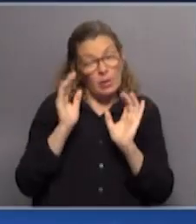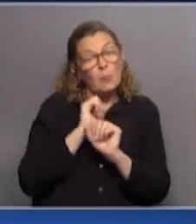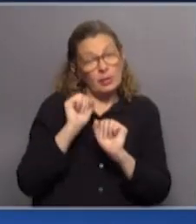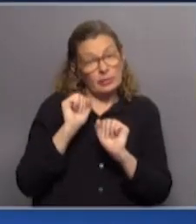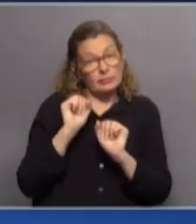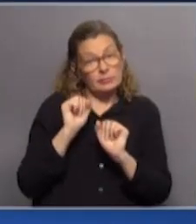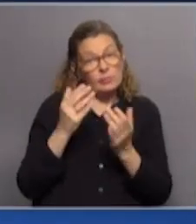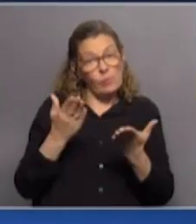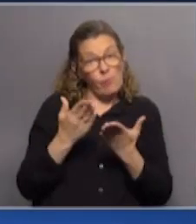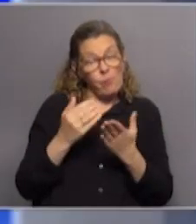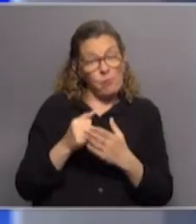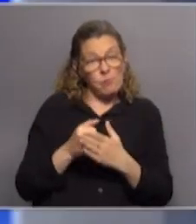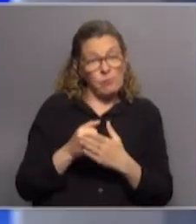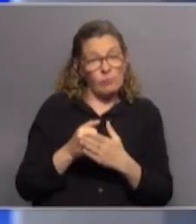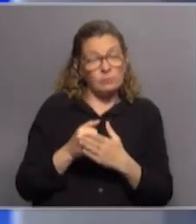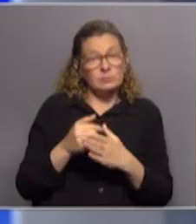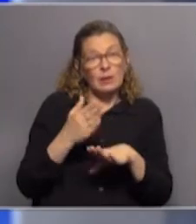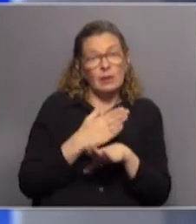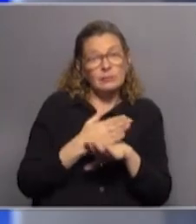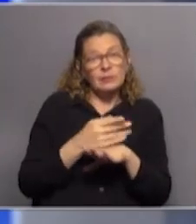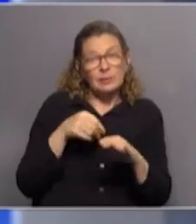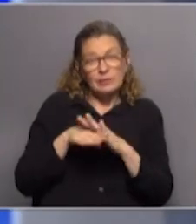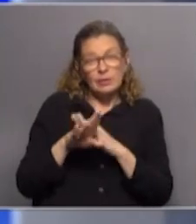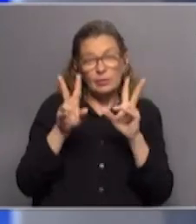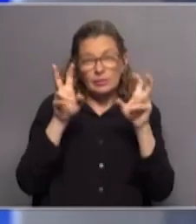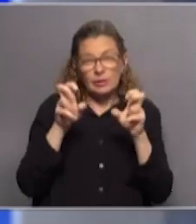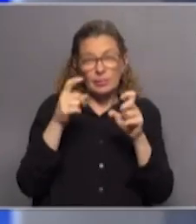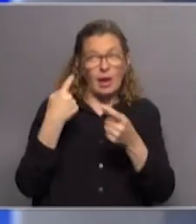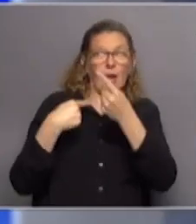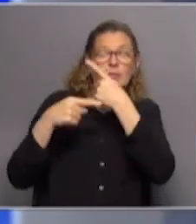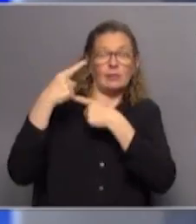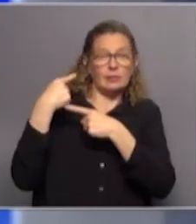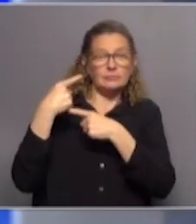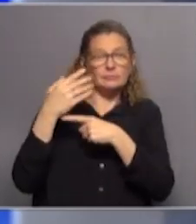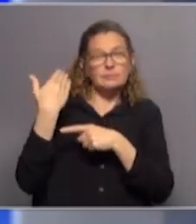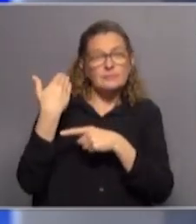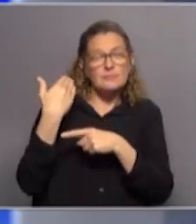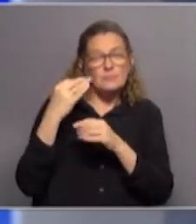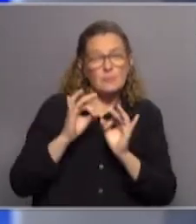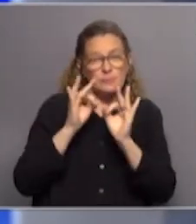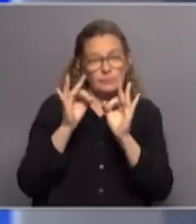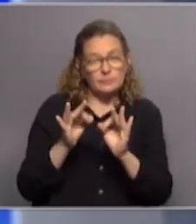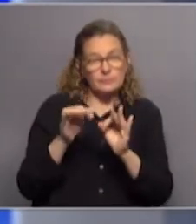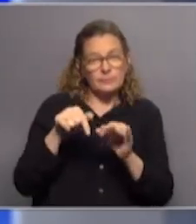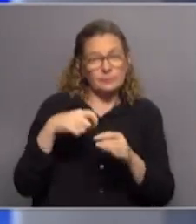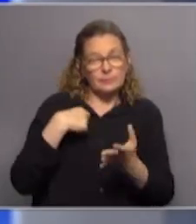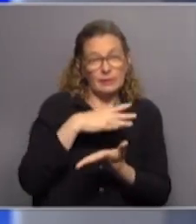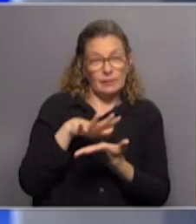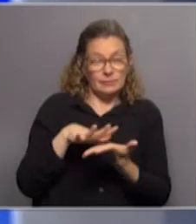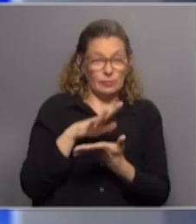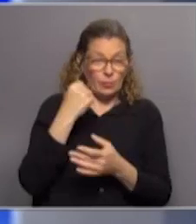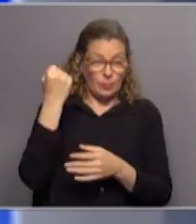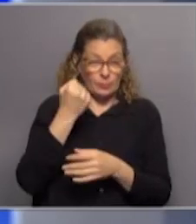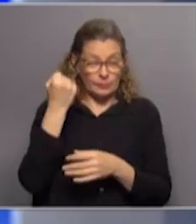sí. Ahora, antes de meternos en la mirada hacia atrás, de la evaluación de lo que pasó para que se llegue a esta situación que es